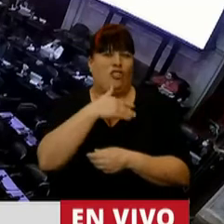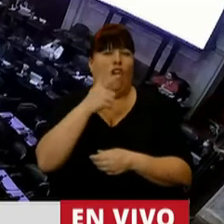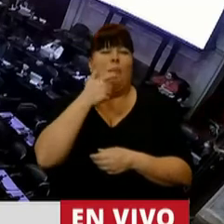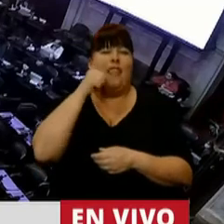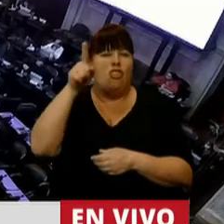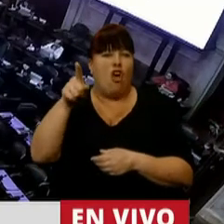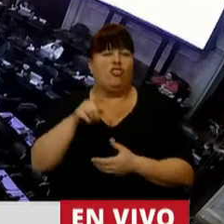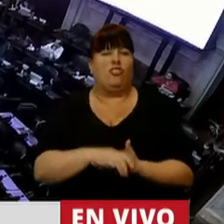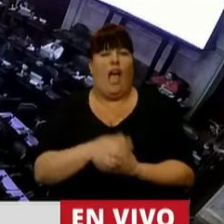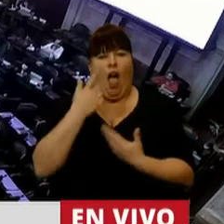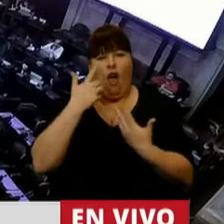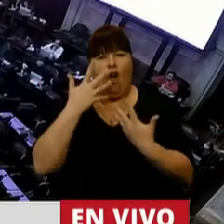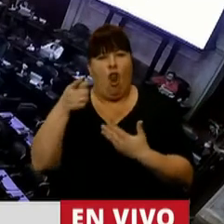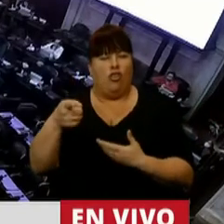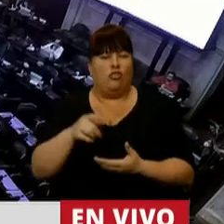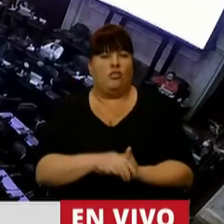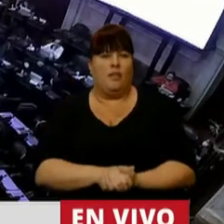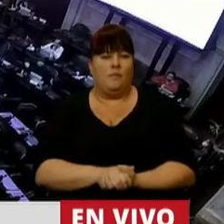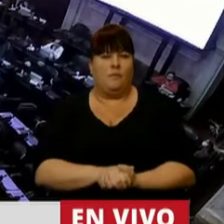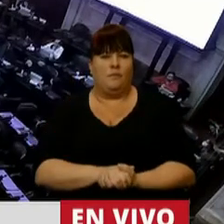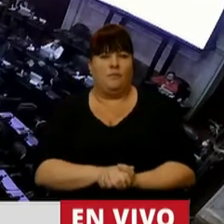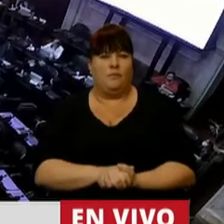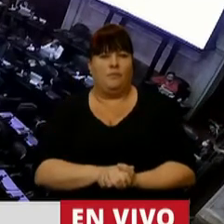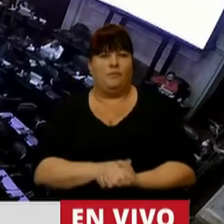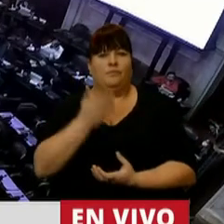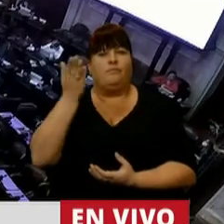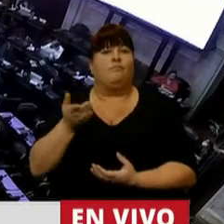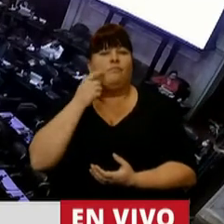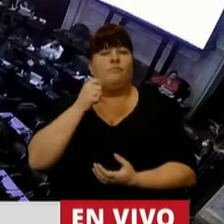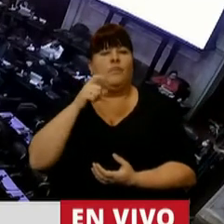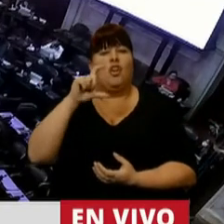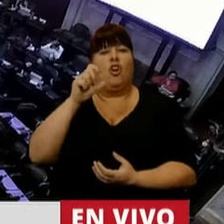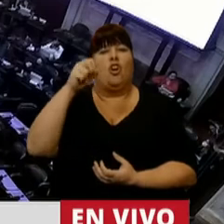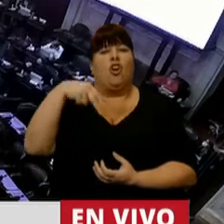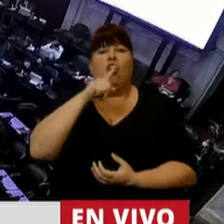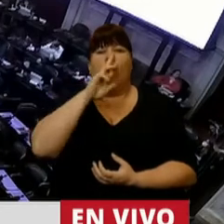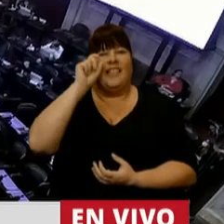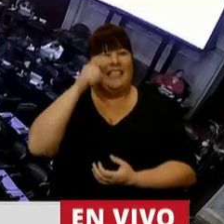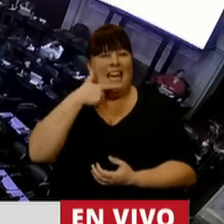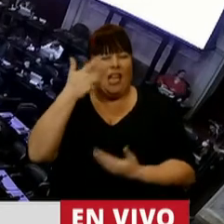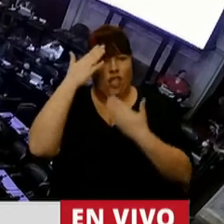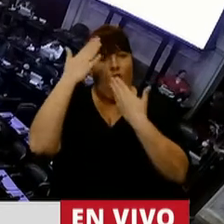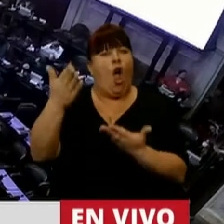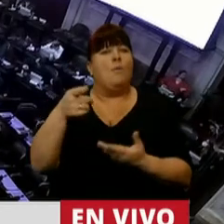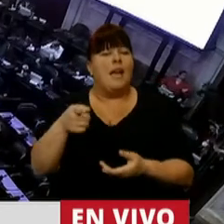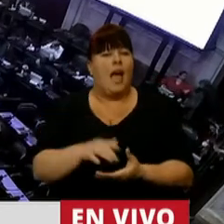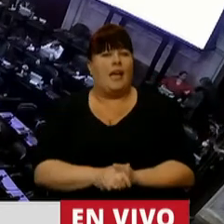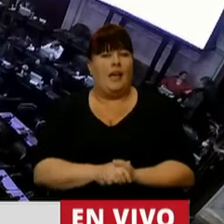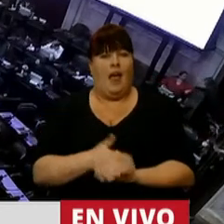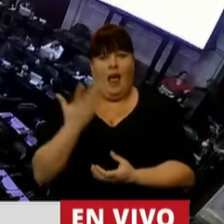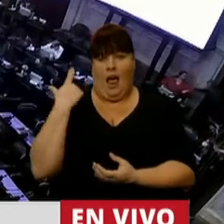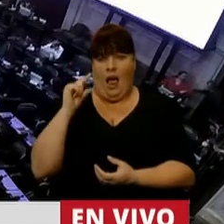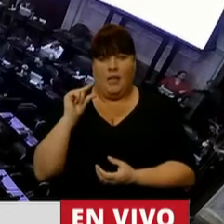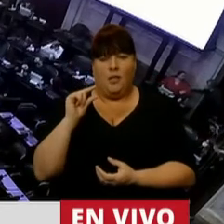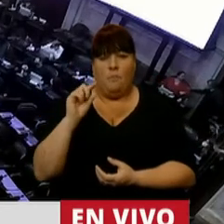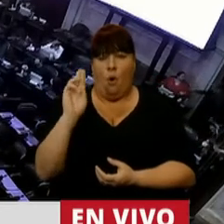mendocinos que hemos conocido a don Ernesto Antonio Contreras, rendirle un homenaje a pocos